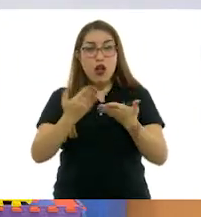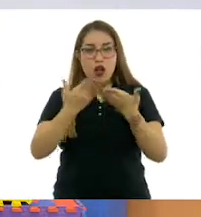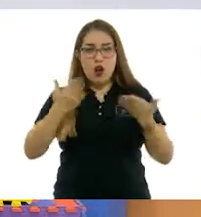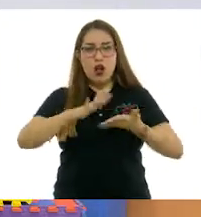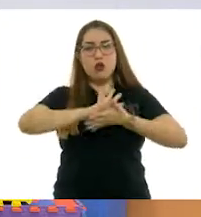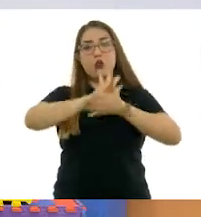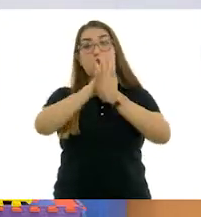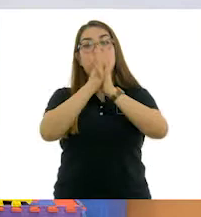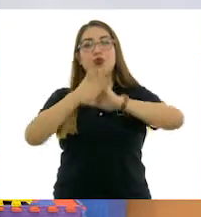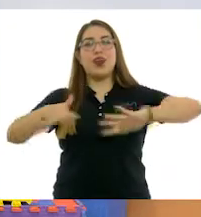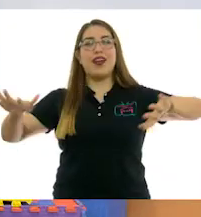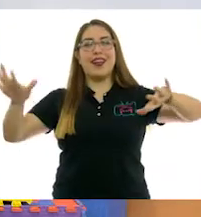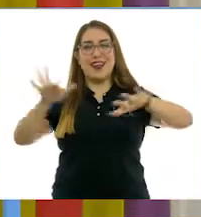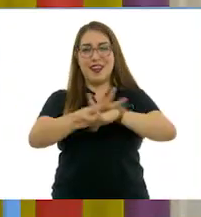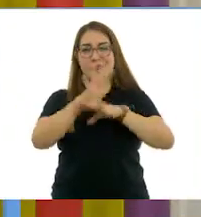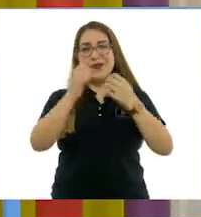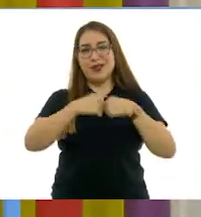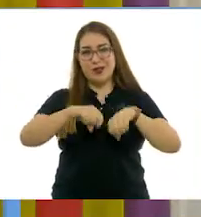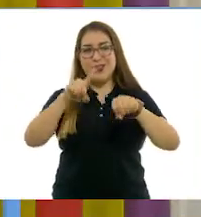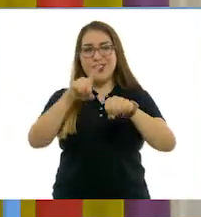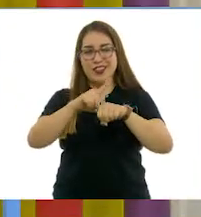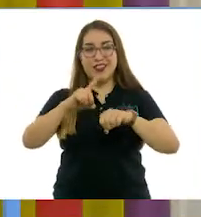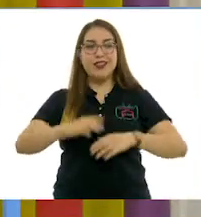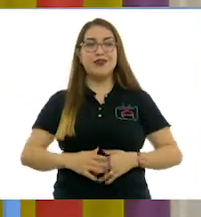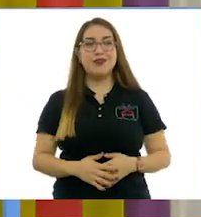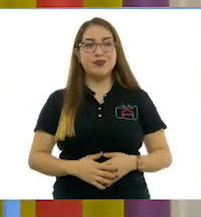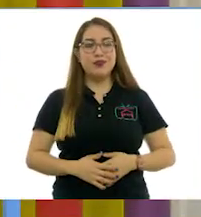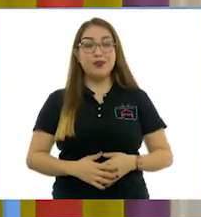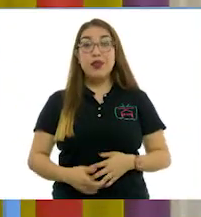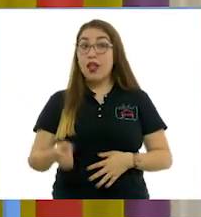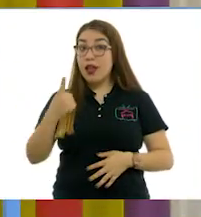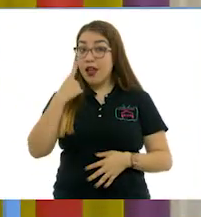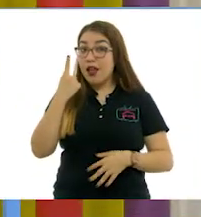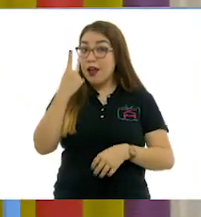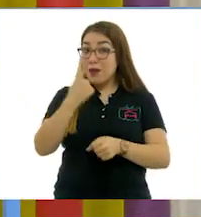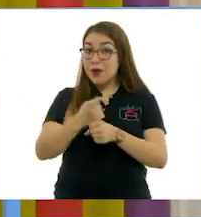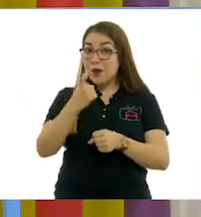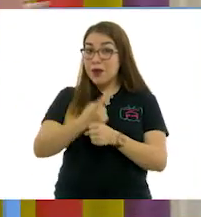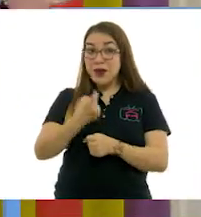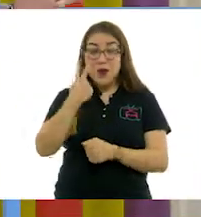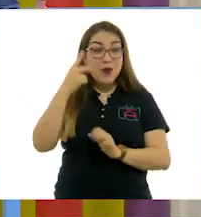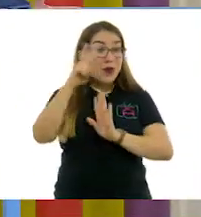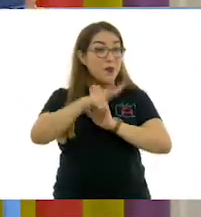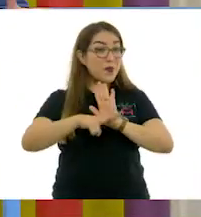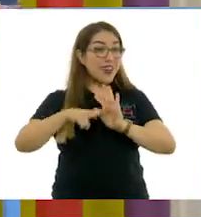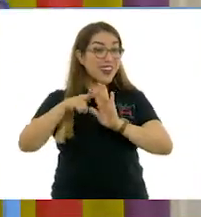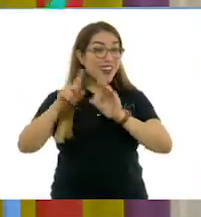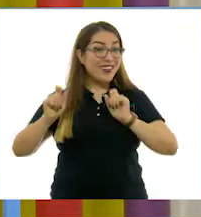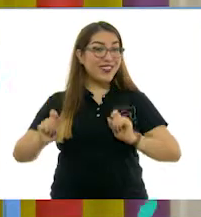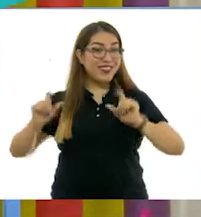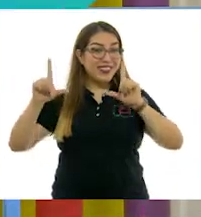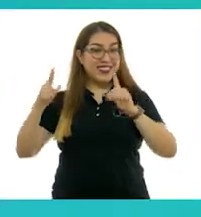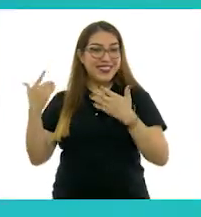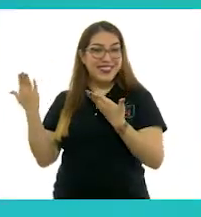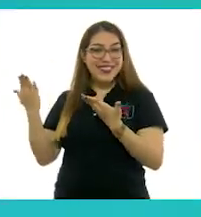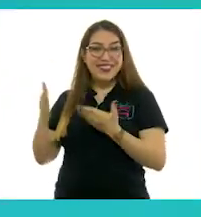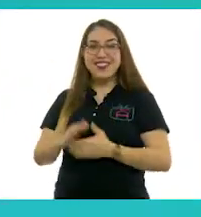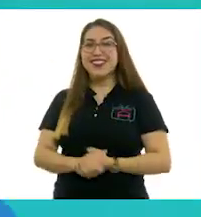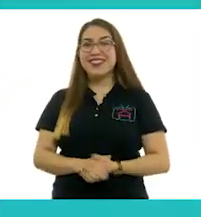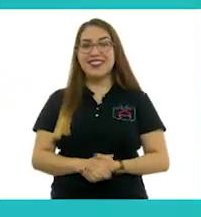humanidad. Exactamente. Muy bien. Y antes vamos a ver un video. Me parece muy bien. Veamos.